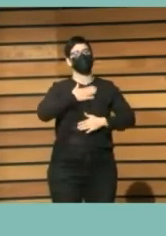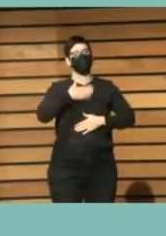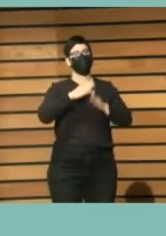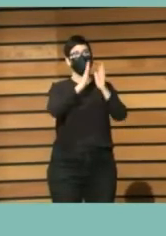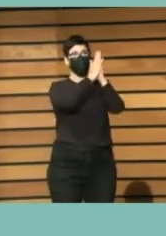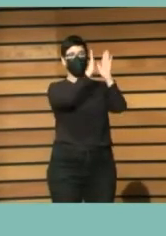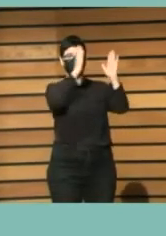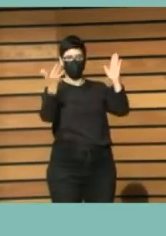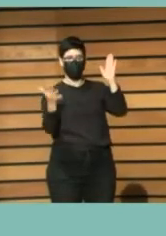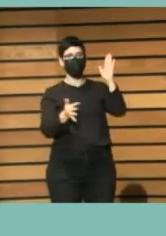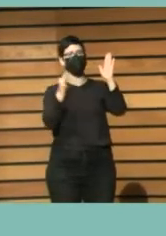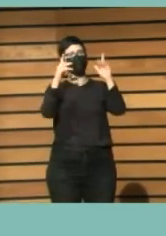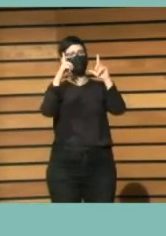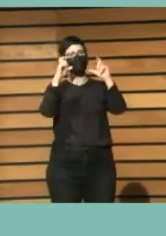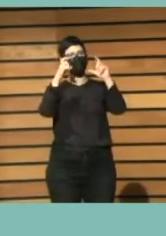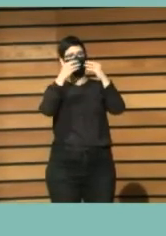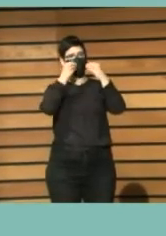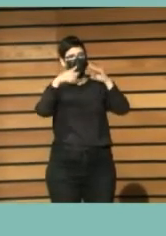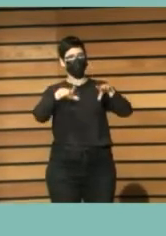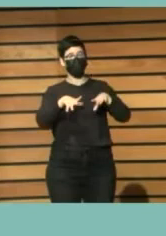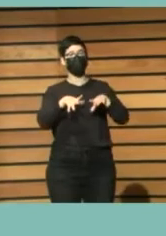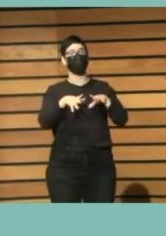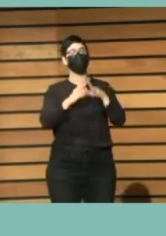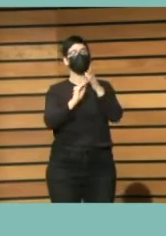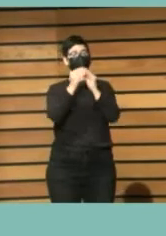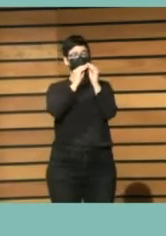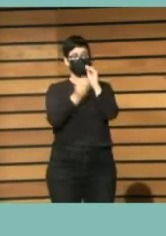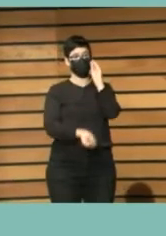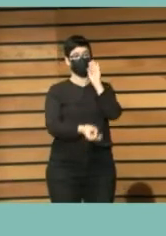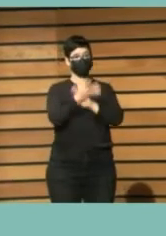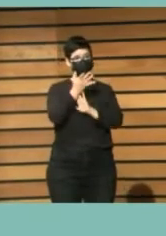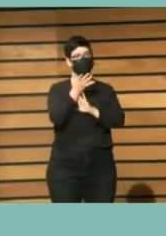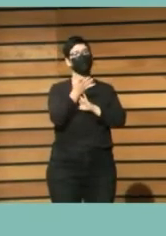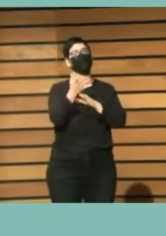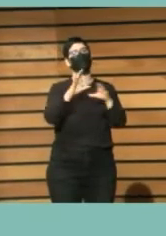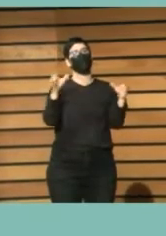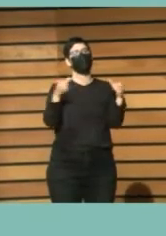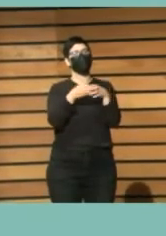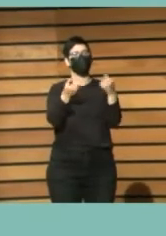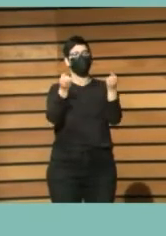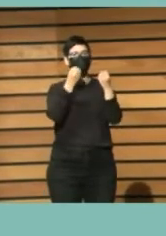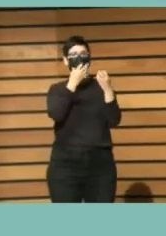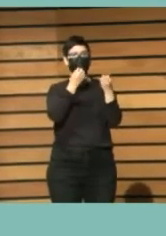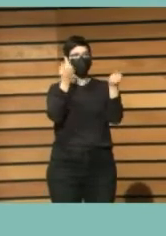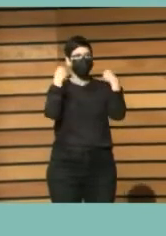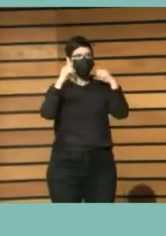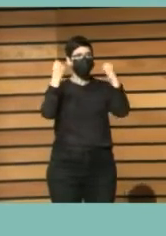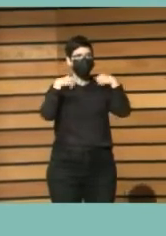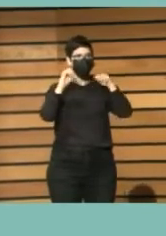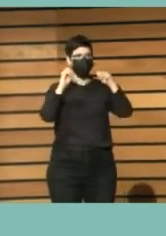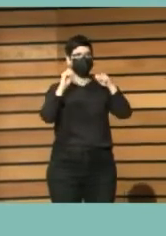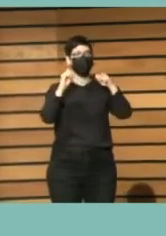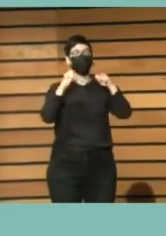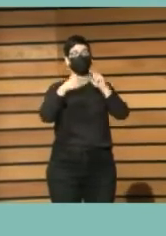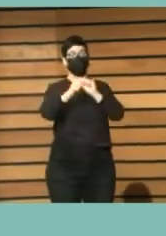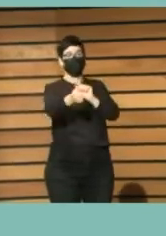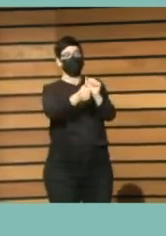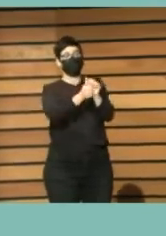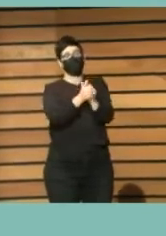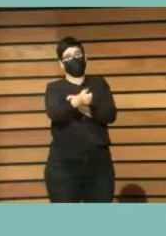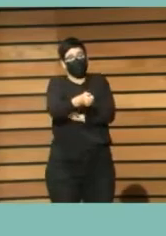recientemente por el Grupo de Trabajo de Buenas Prácticas en Digitalización del Consejo de Cooperación Bibliotecaria. A ver,